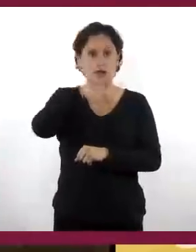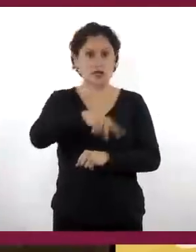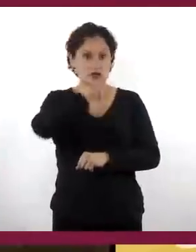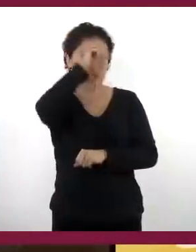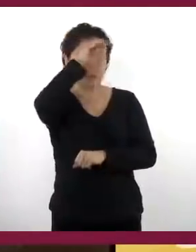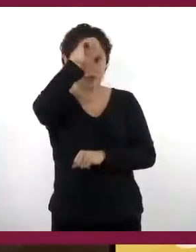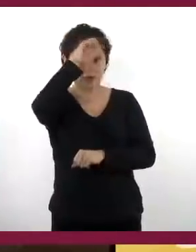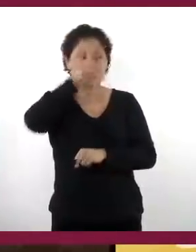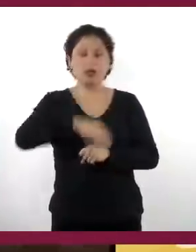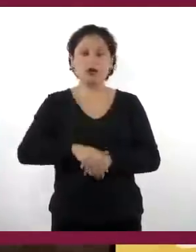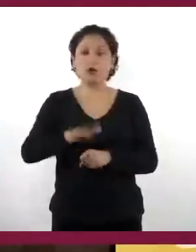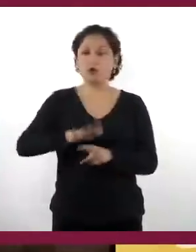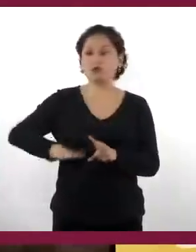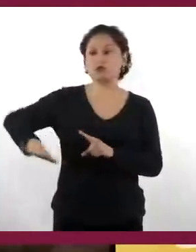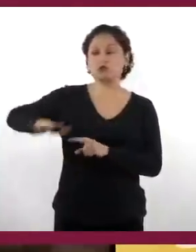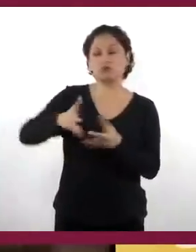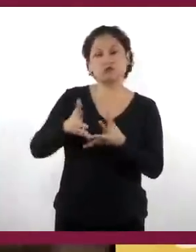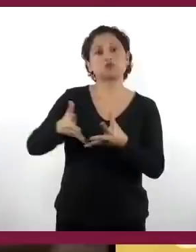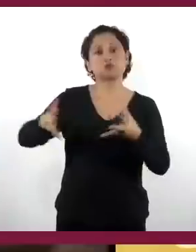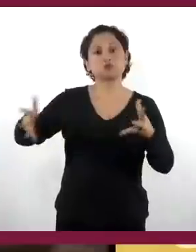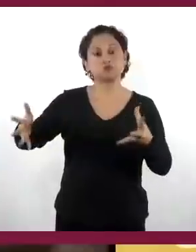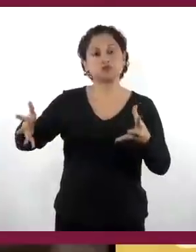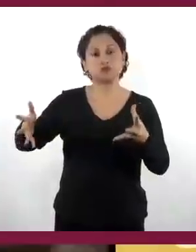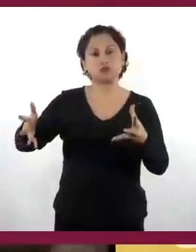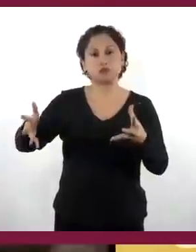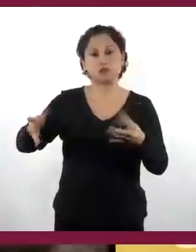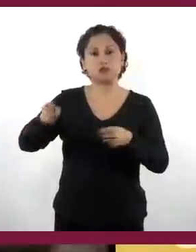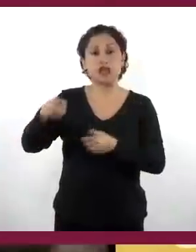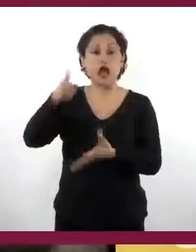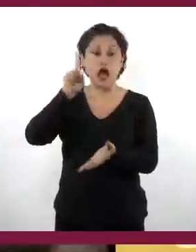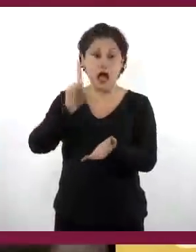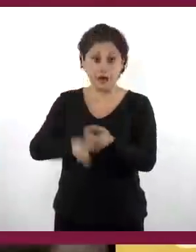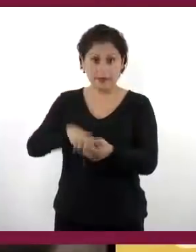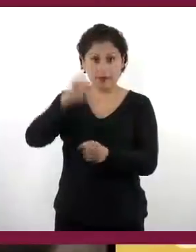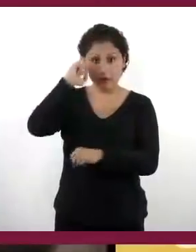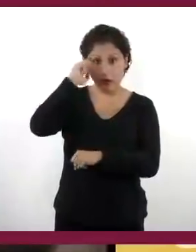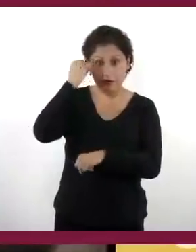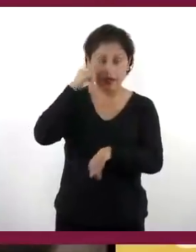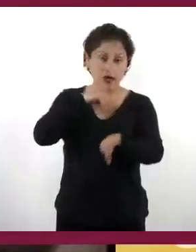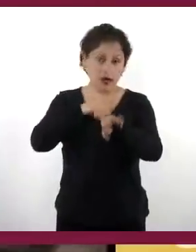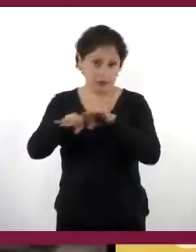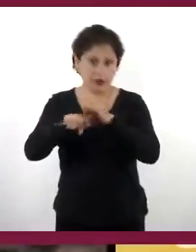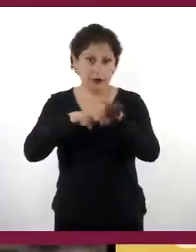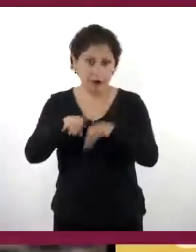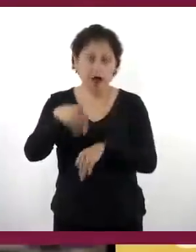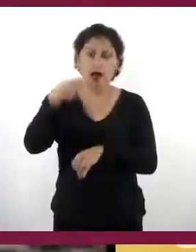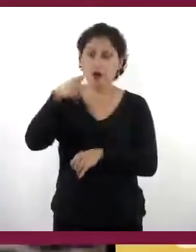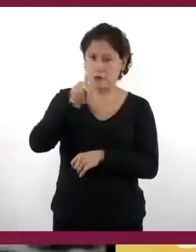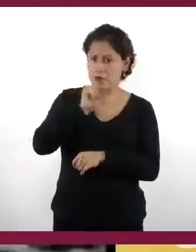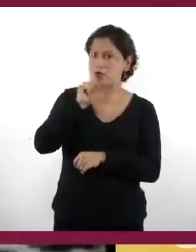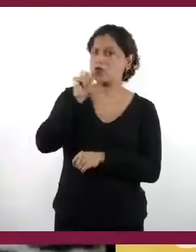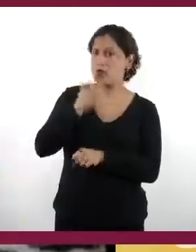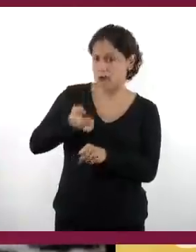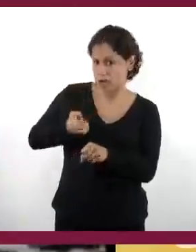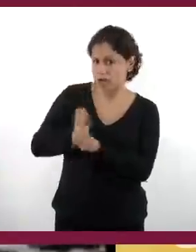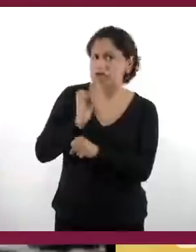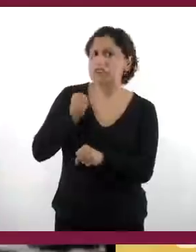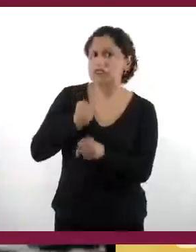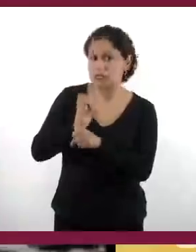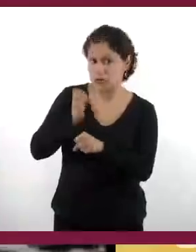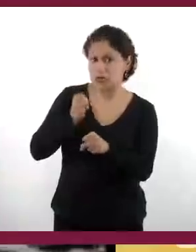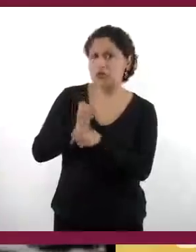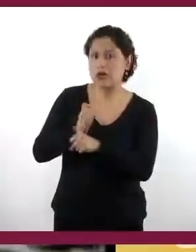Incluía grandes extensiones territoriales con mano de obra en general indígena, aunque también había mano de obra esclava en ellas,